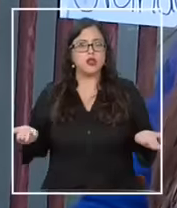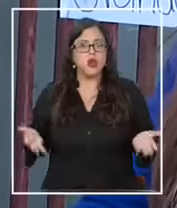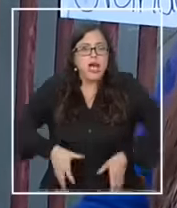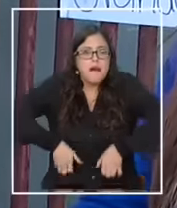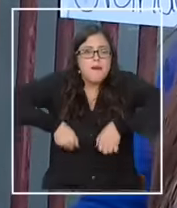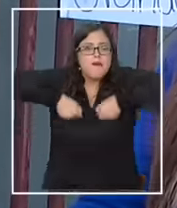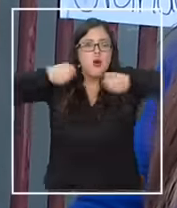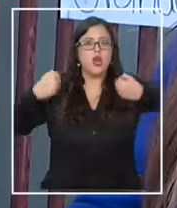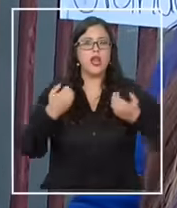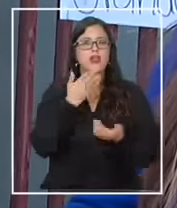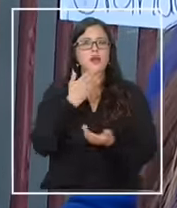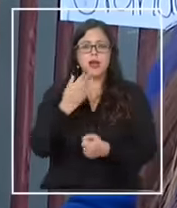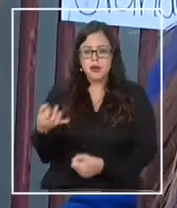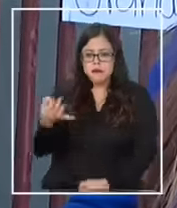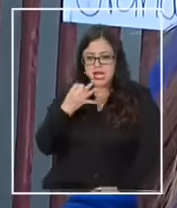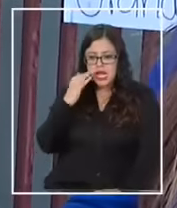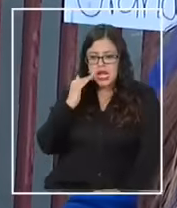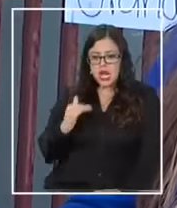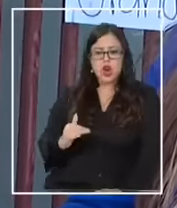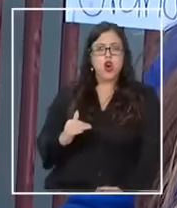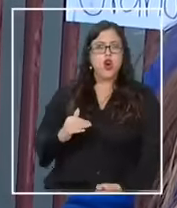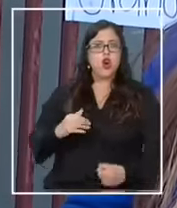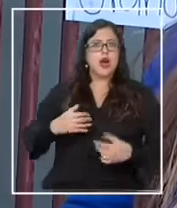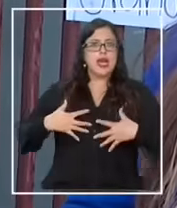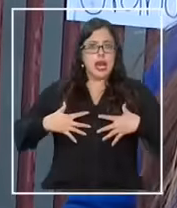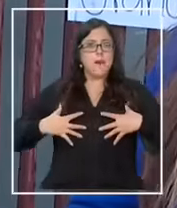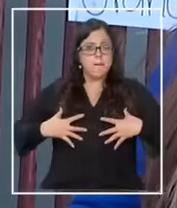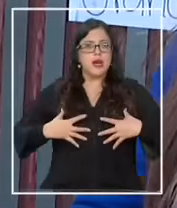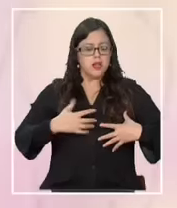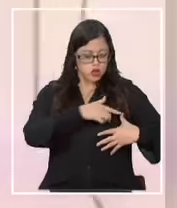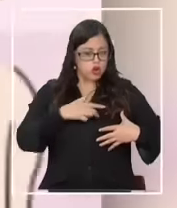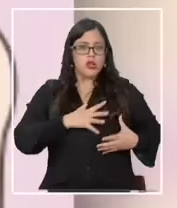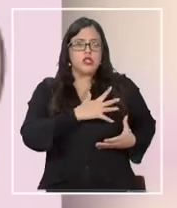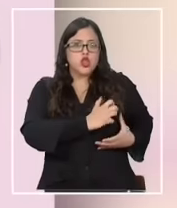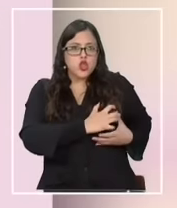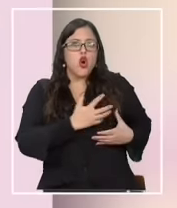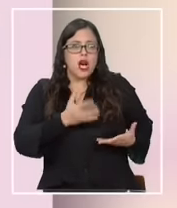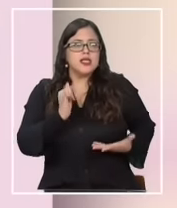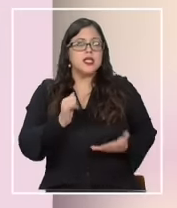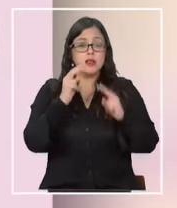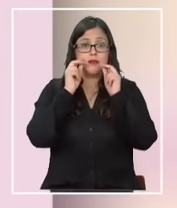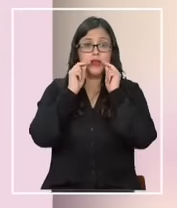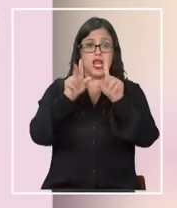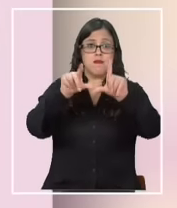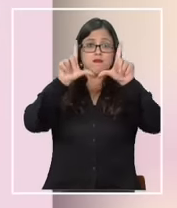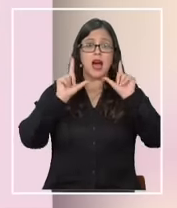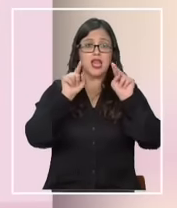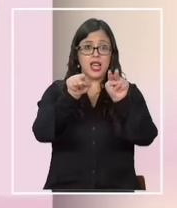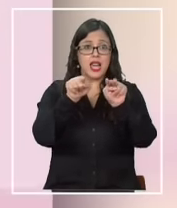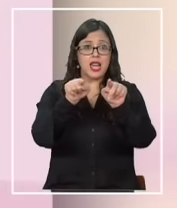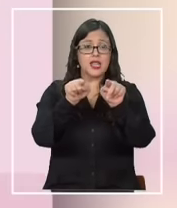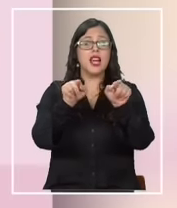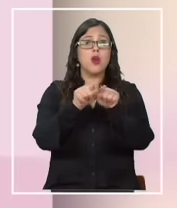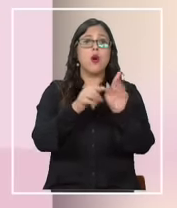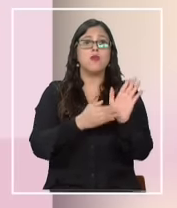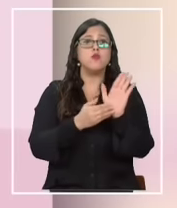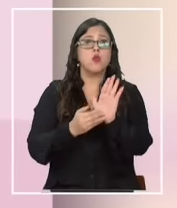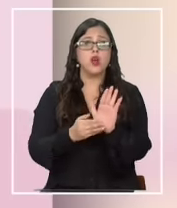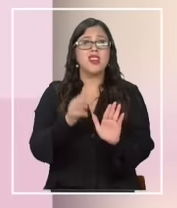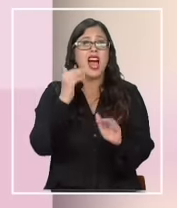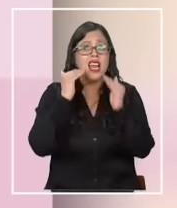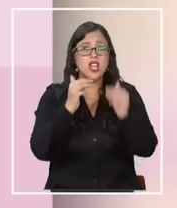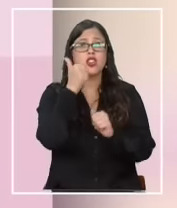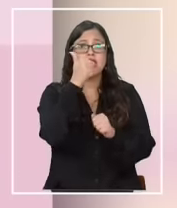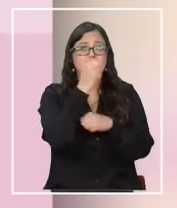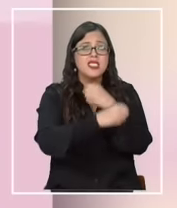incluso me llega a decir que sus pechos si se las tocaron imágenes como estas fueron exhibidas a niños de 6